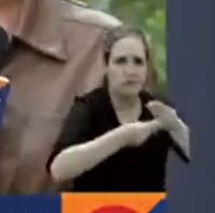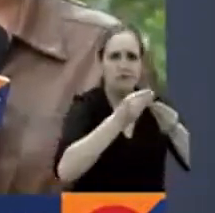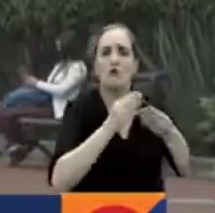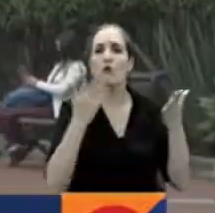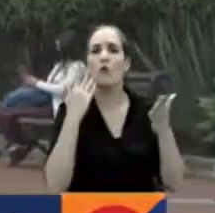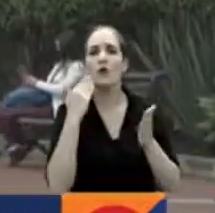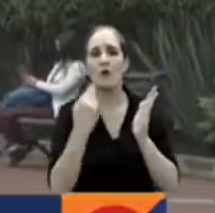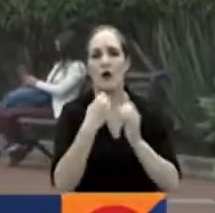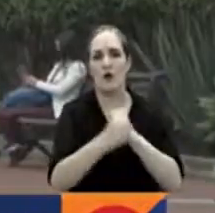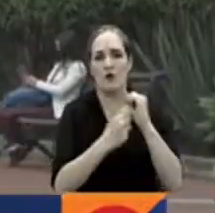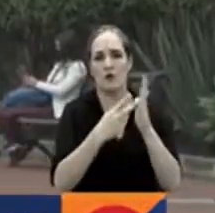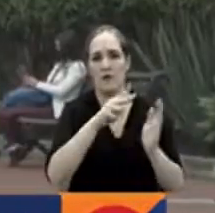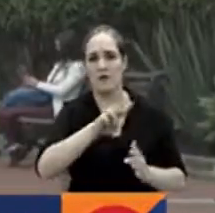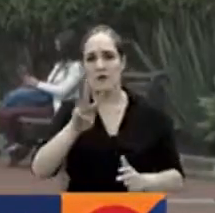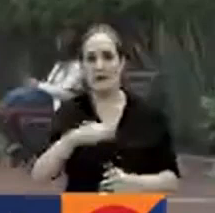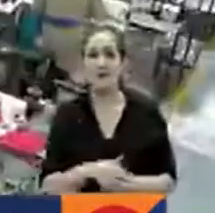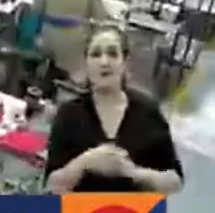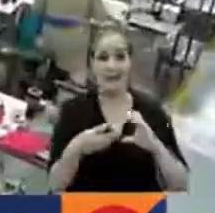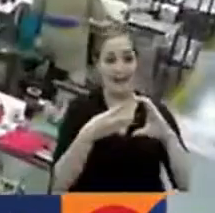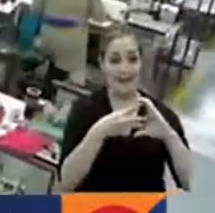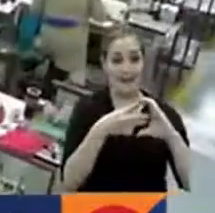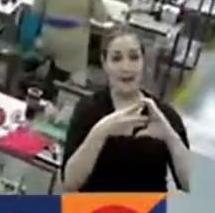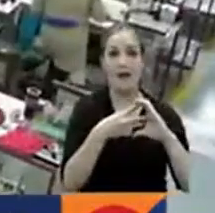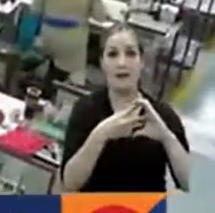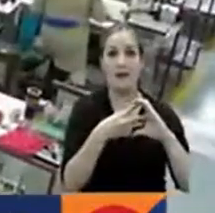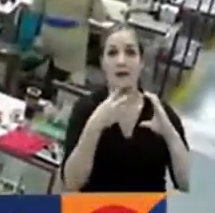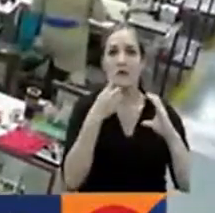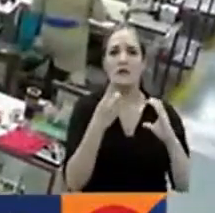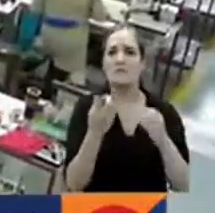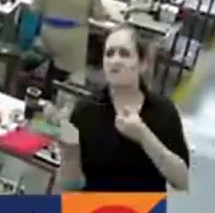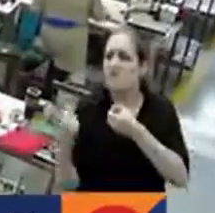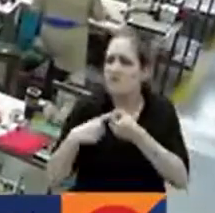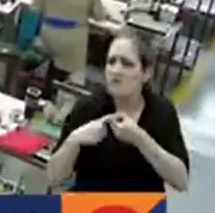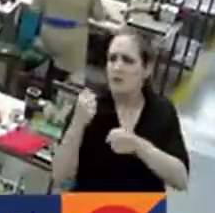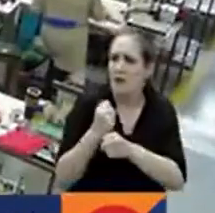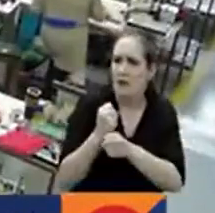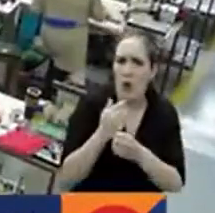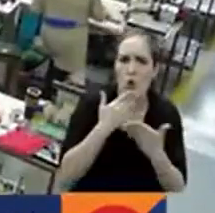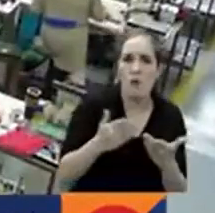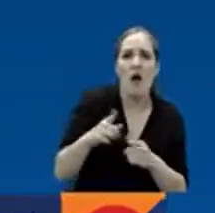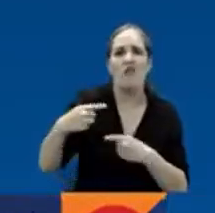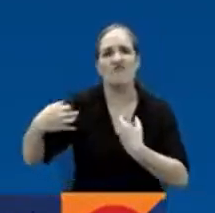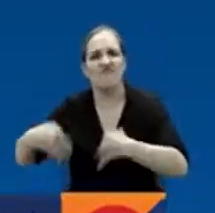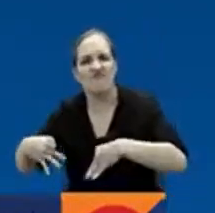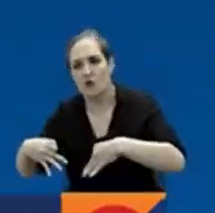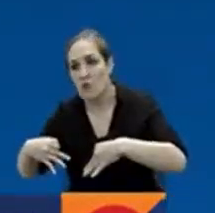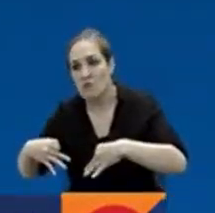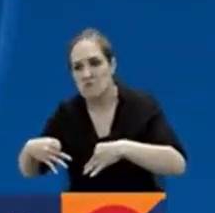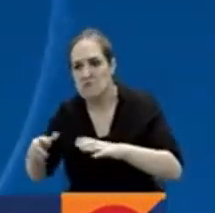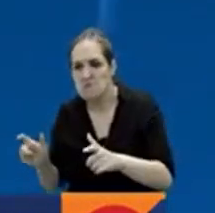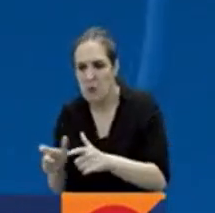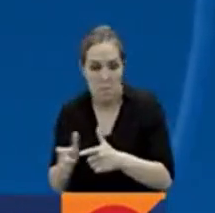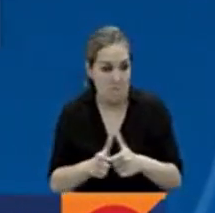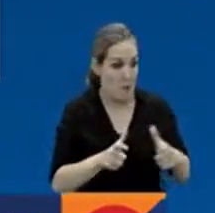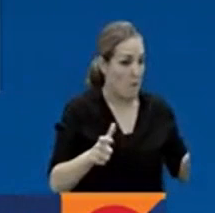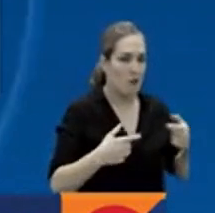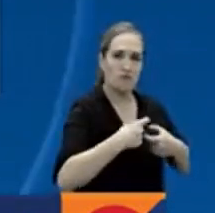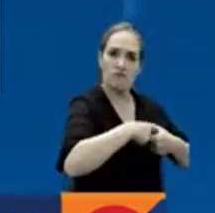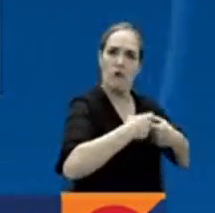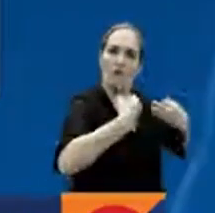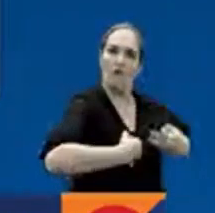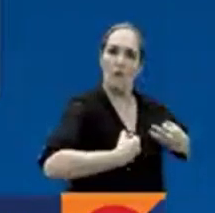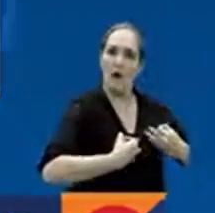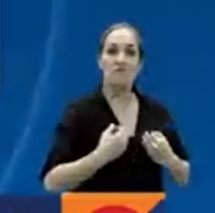Luego de que el DANE entregara un nuevo reporte sobre el estado del mercado laboral informal en el país, el presidente Gustavo Petro celebró las cifras.